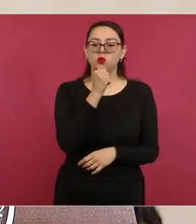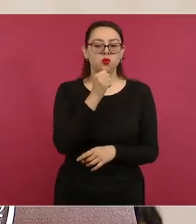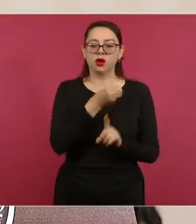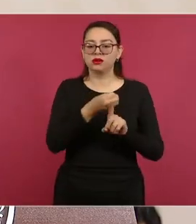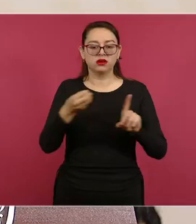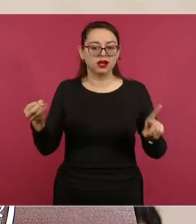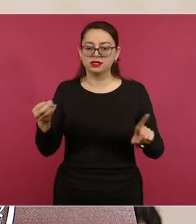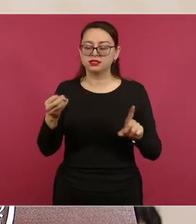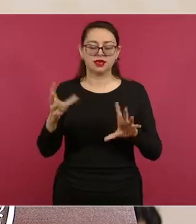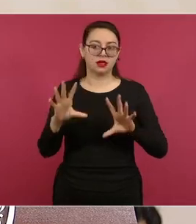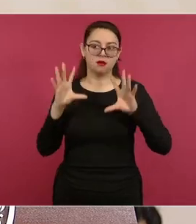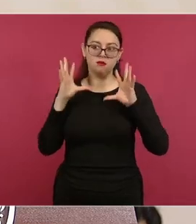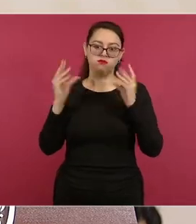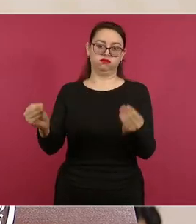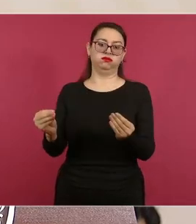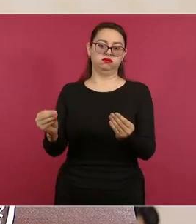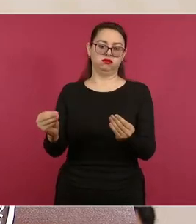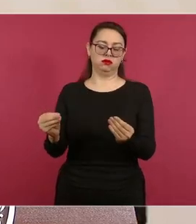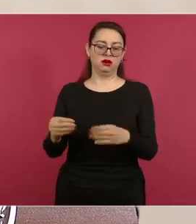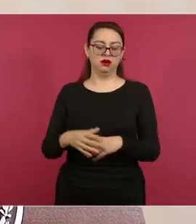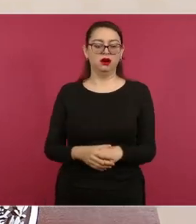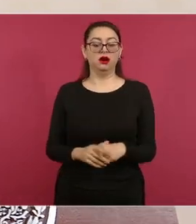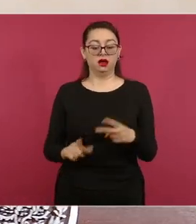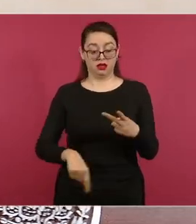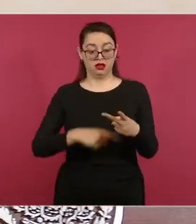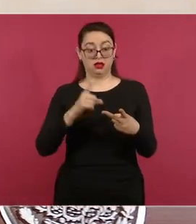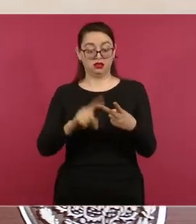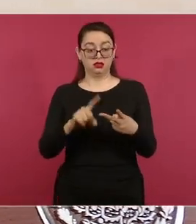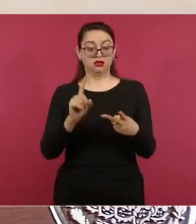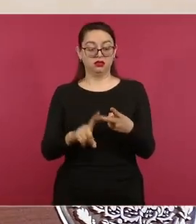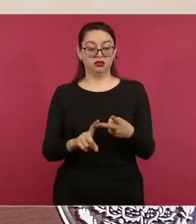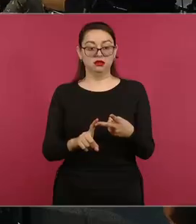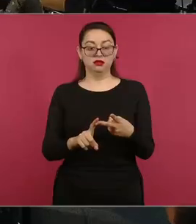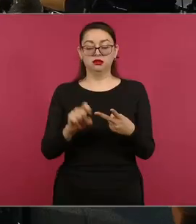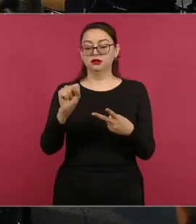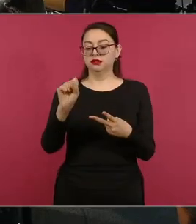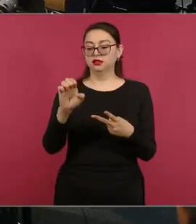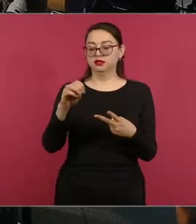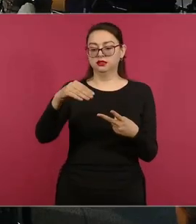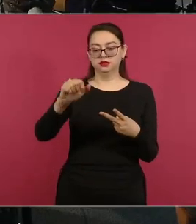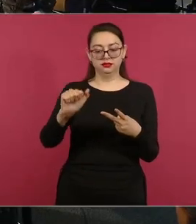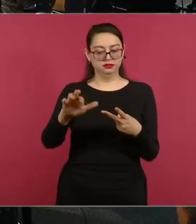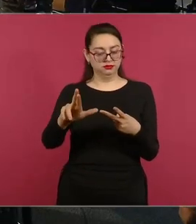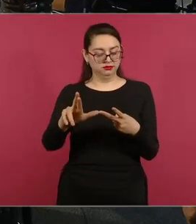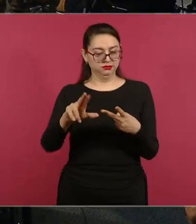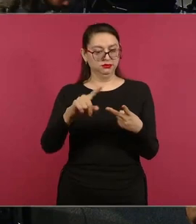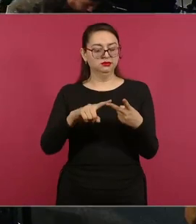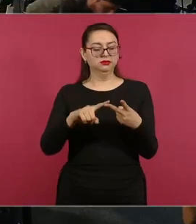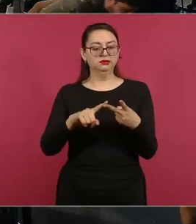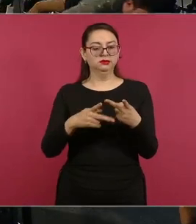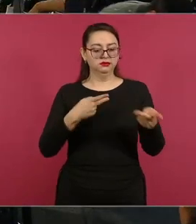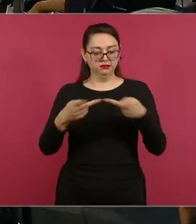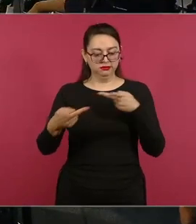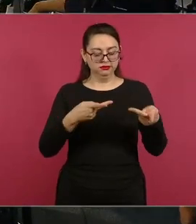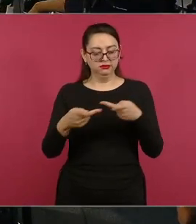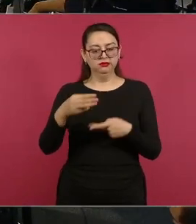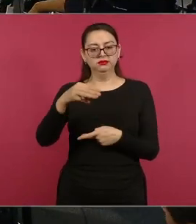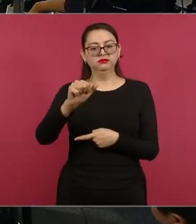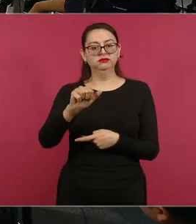de organización. Lo segundo, la marina, el plan marina,